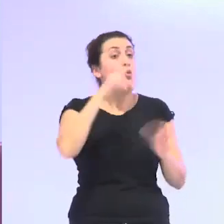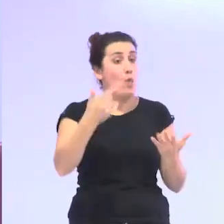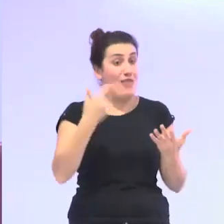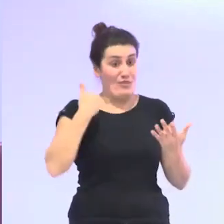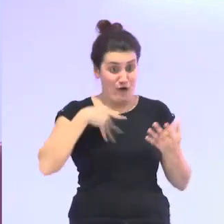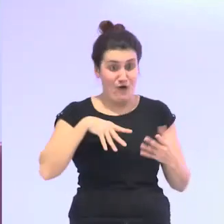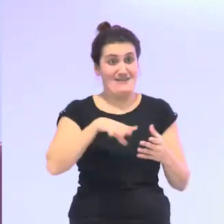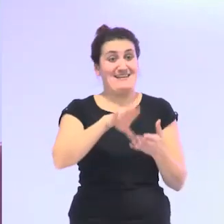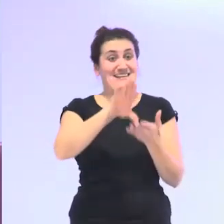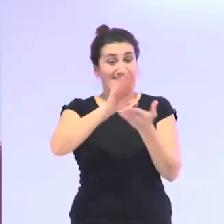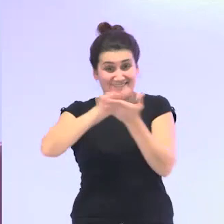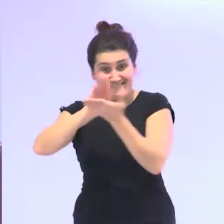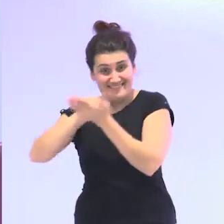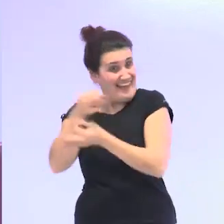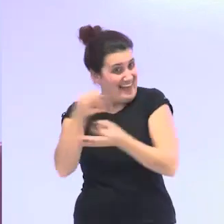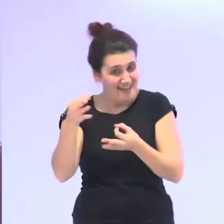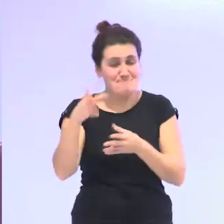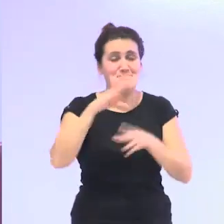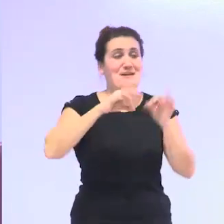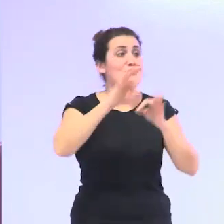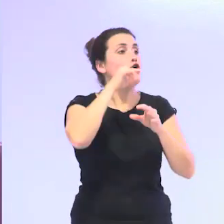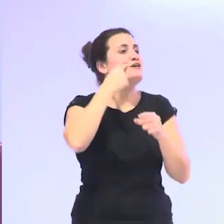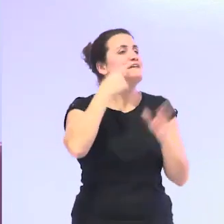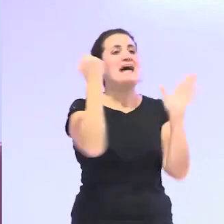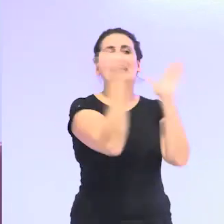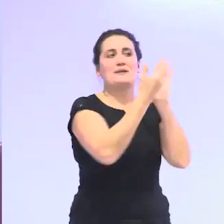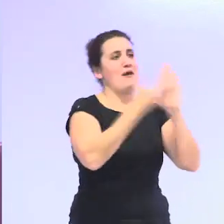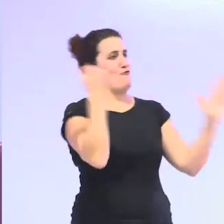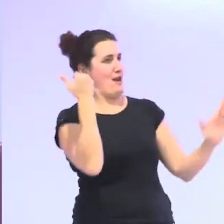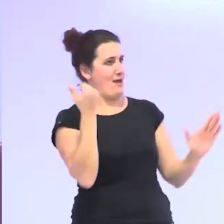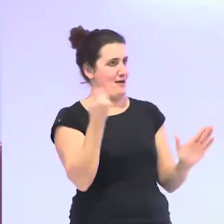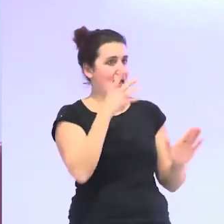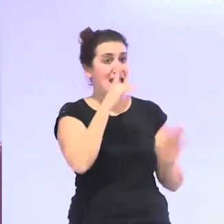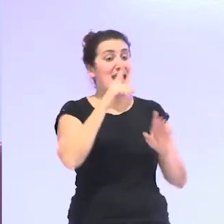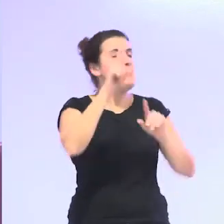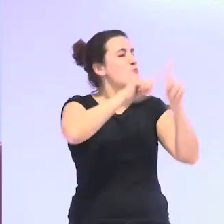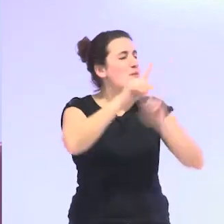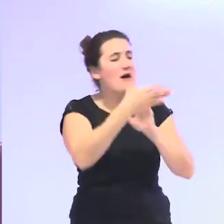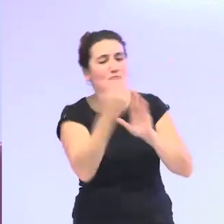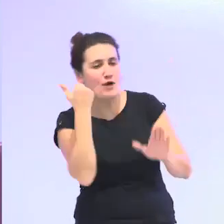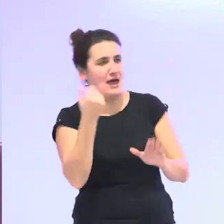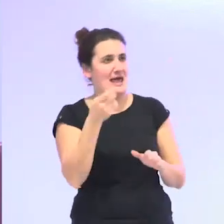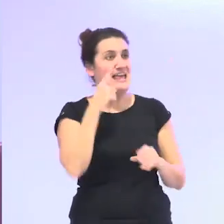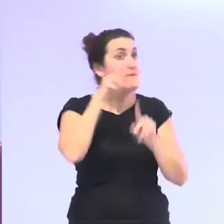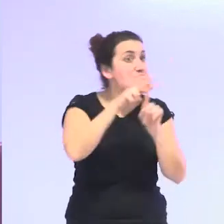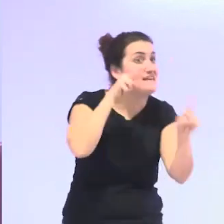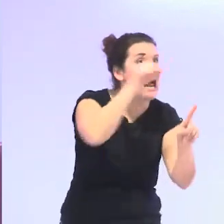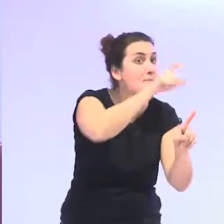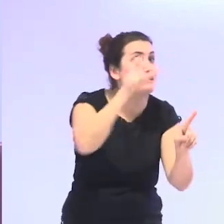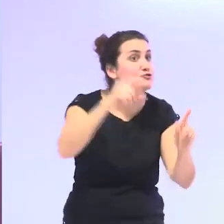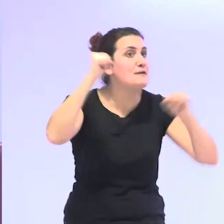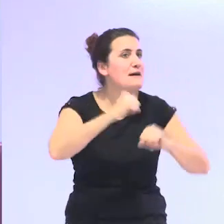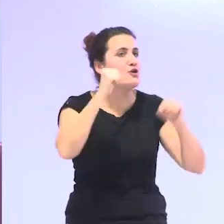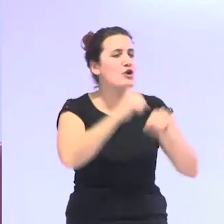dejaremos de estigmatizar el envejecimiento y la vejez como un problema y dejaremos de mirar a las personas mayores como